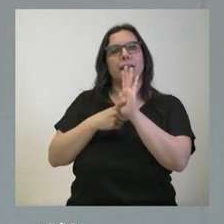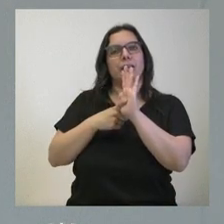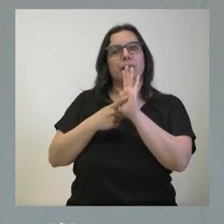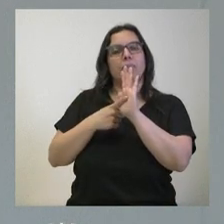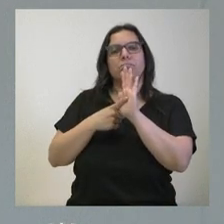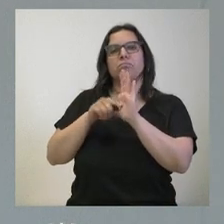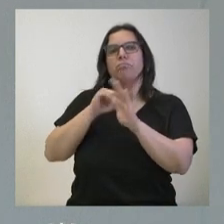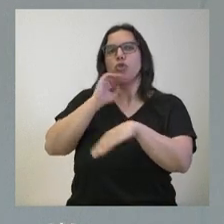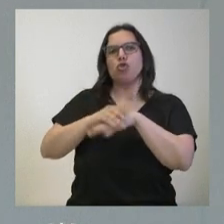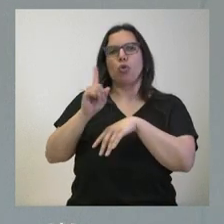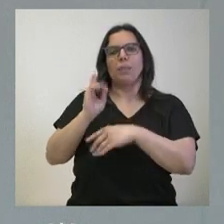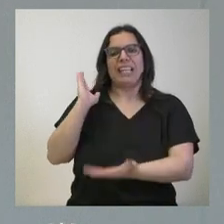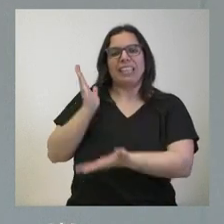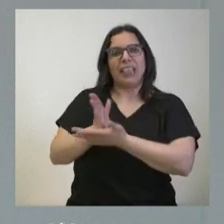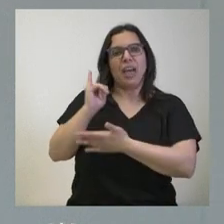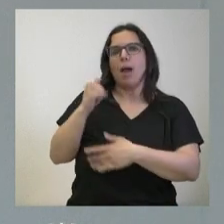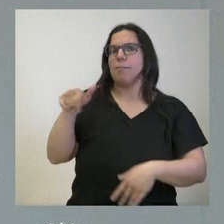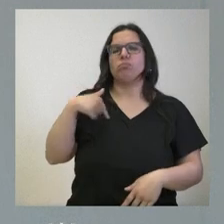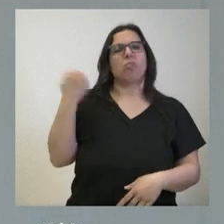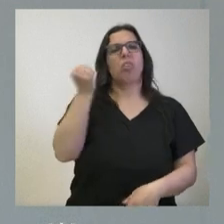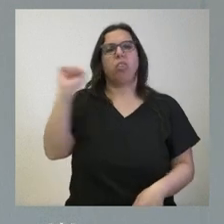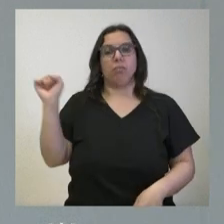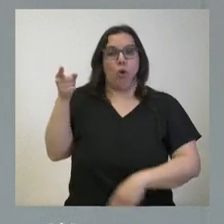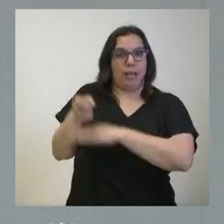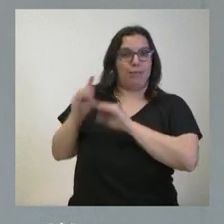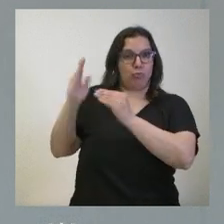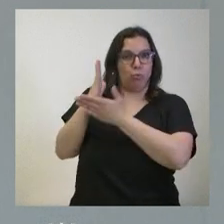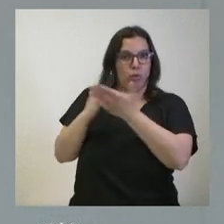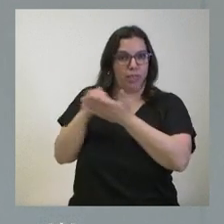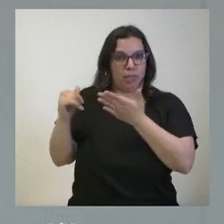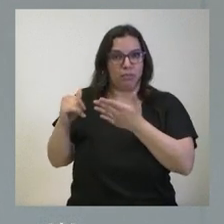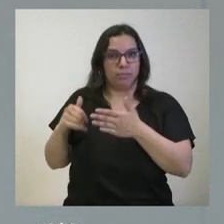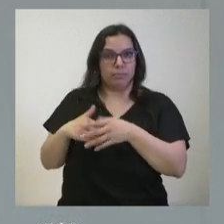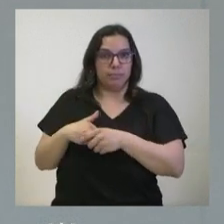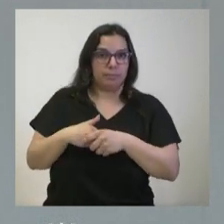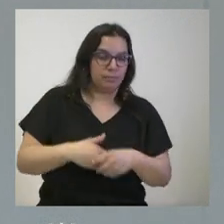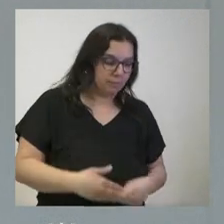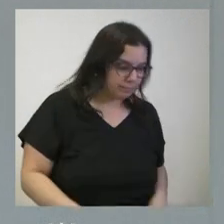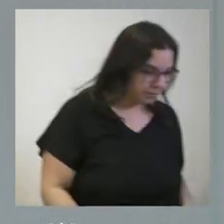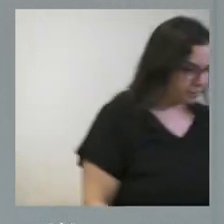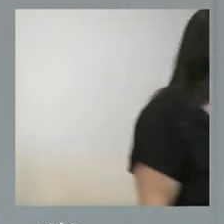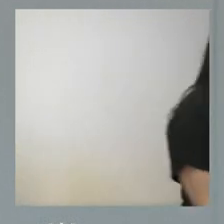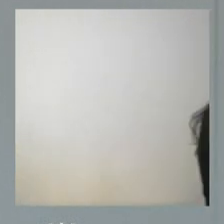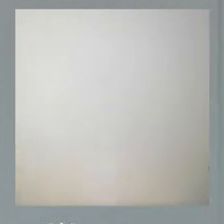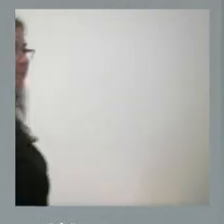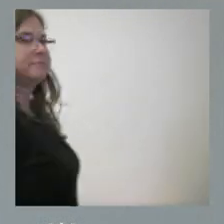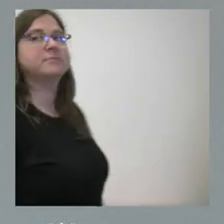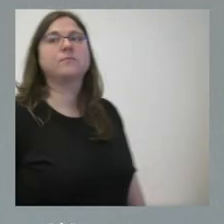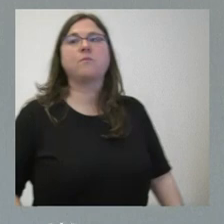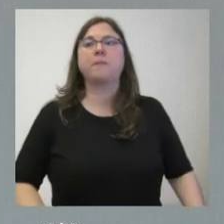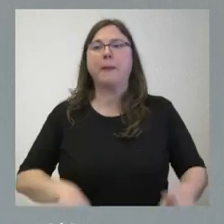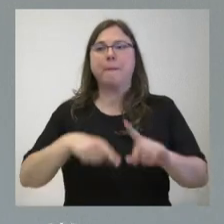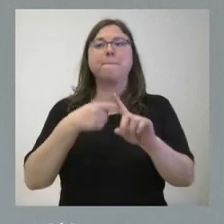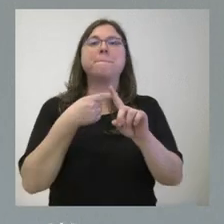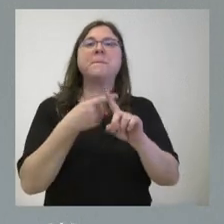iba a cumplir una sentencia que obligaba a esa comunidad autónoma. Y añadía otra cosa que todavía parecía peor, que es que había pactado